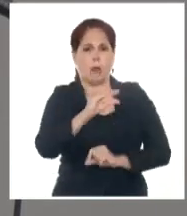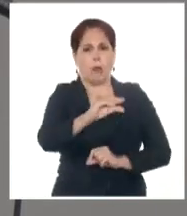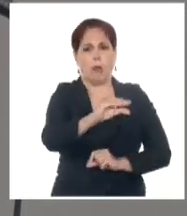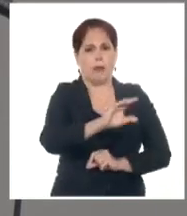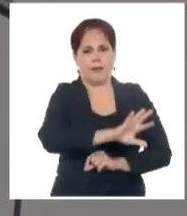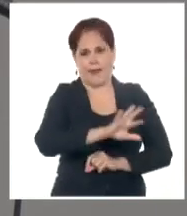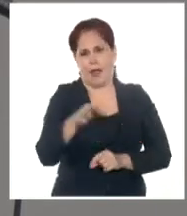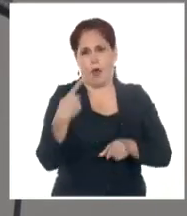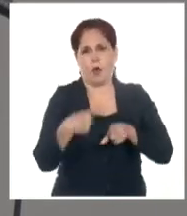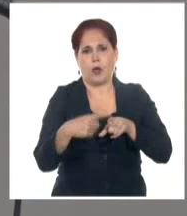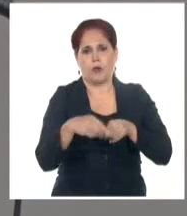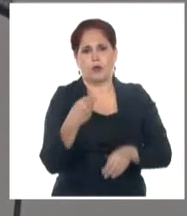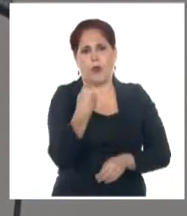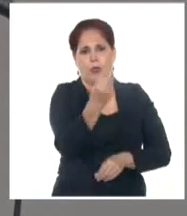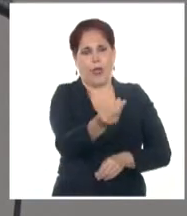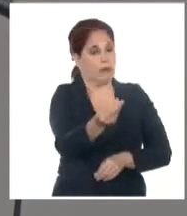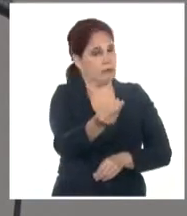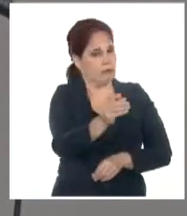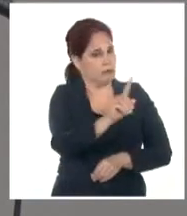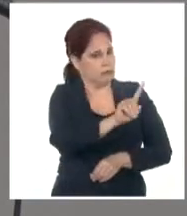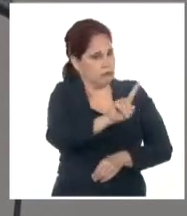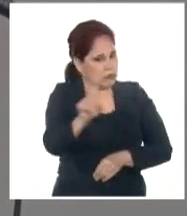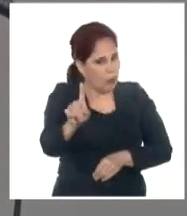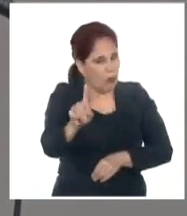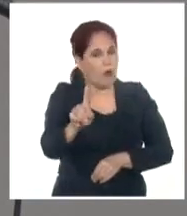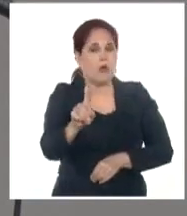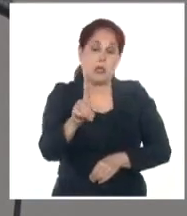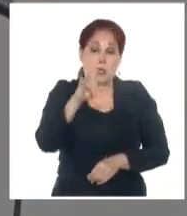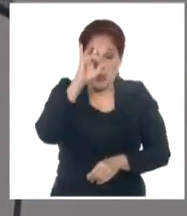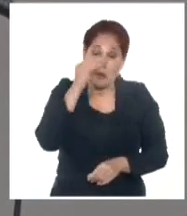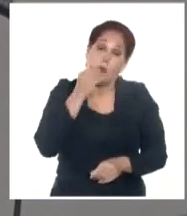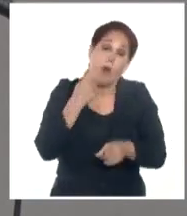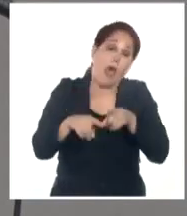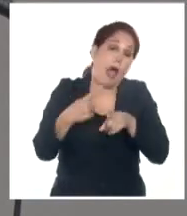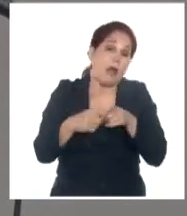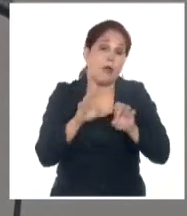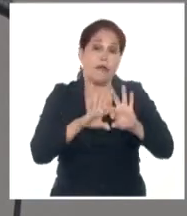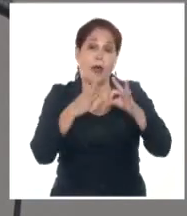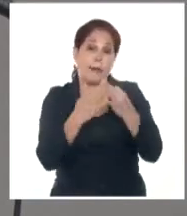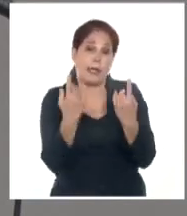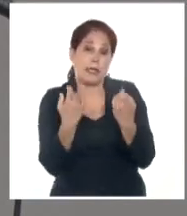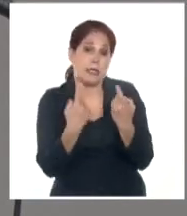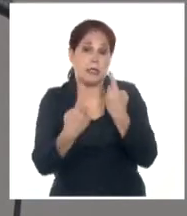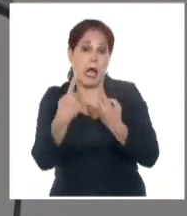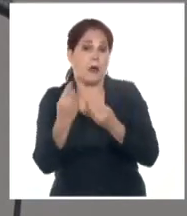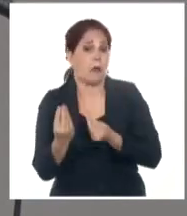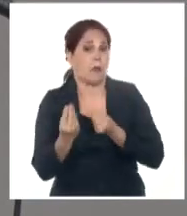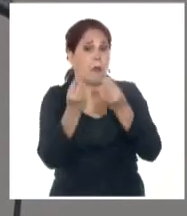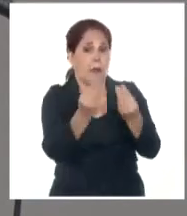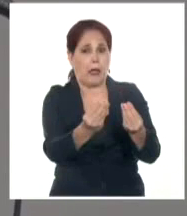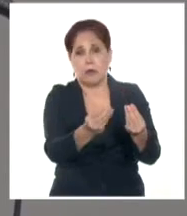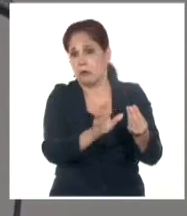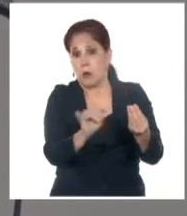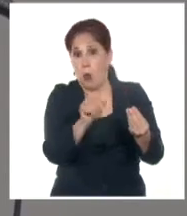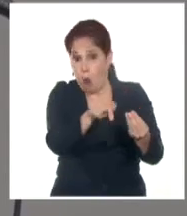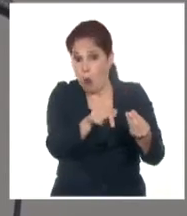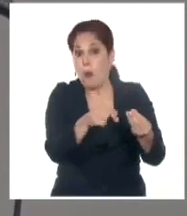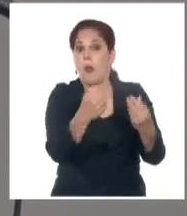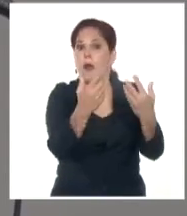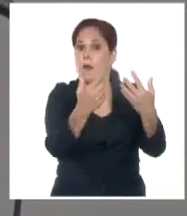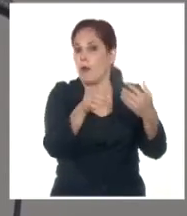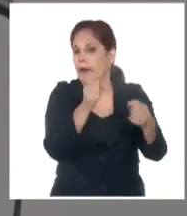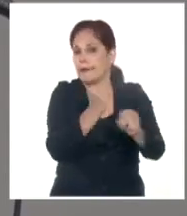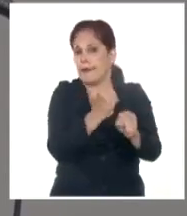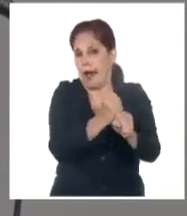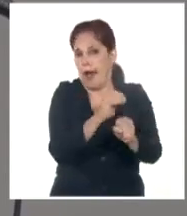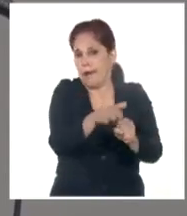recurso. Nosotros pudiéramos pensar de cierto modo entregar, sí, recursos a una familia que pueda generar un... que a través de eso pueda generar un